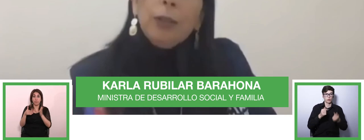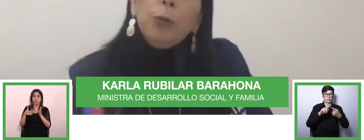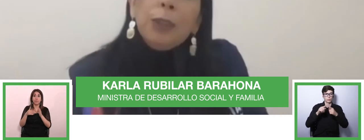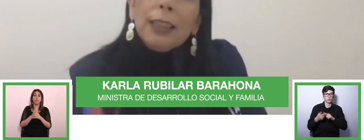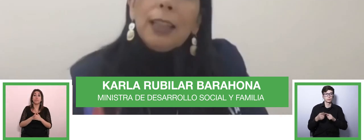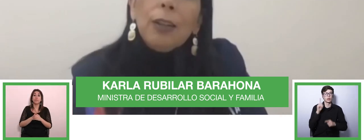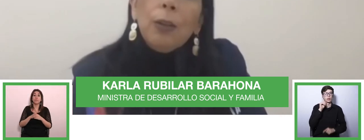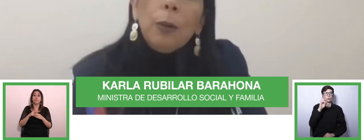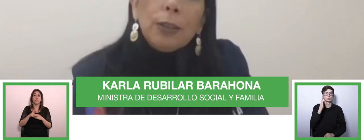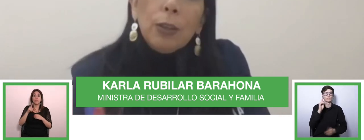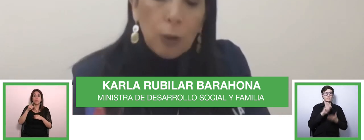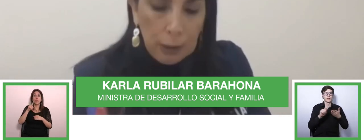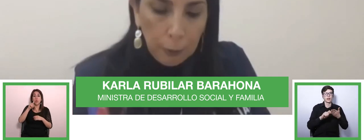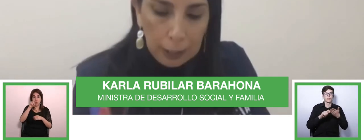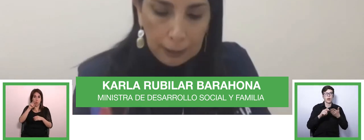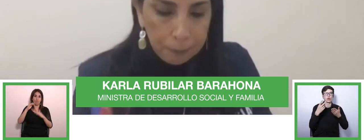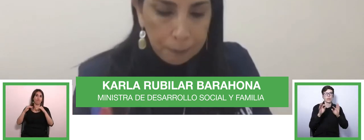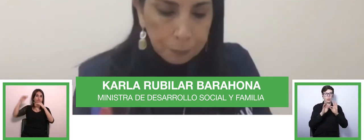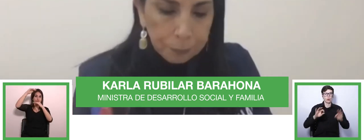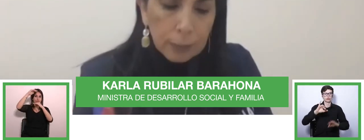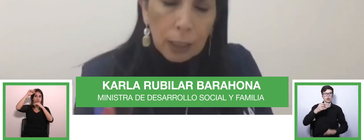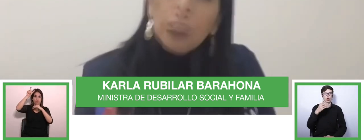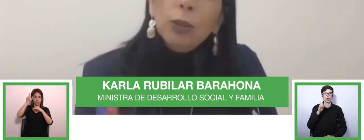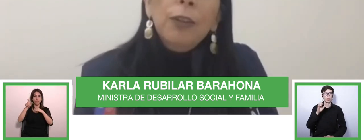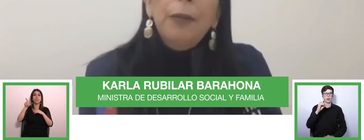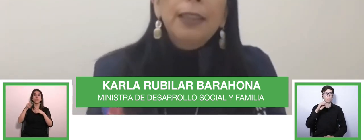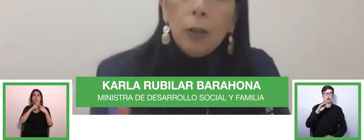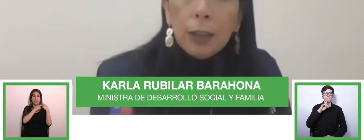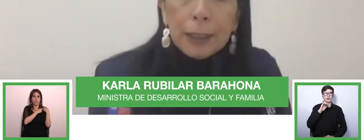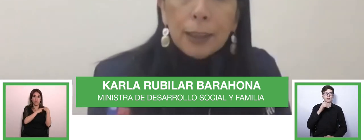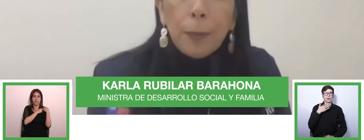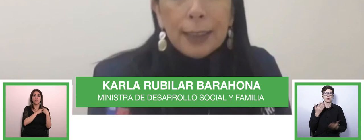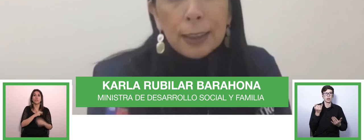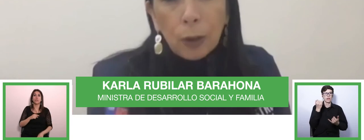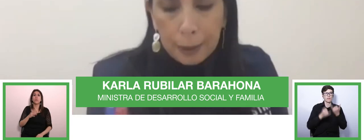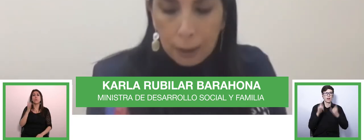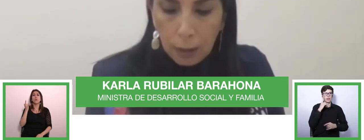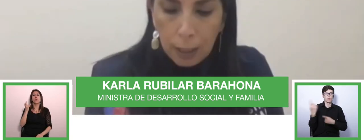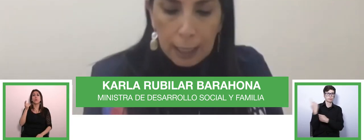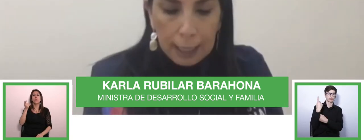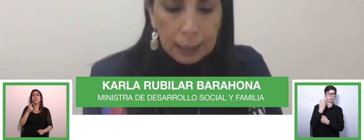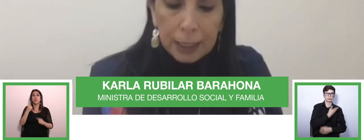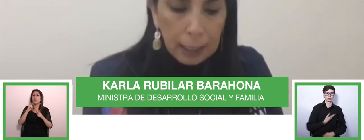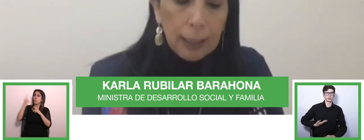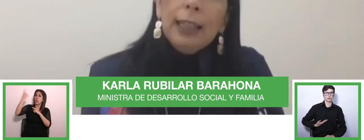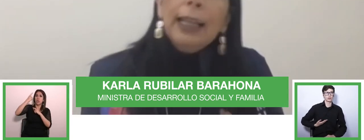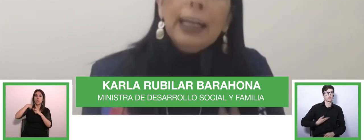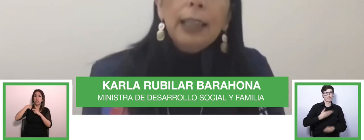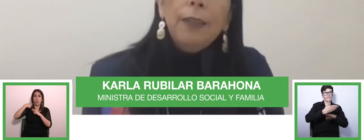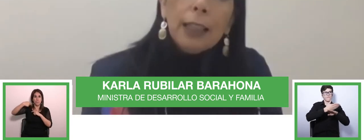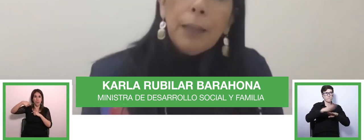Subsecretario de Educación Jorge Poblete porque nosotros finalmente que es lo que nos ha mandatado el presidente y nos ha pedido es eliminar